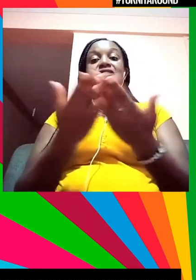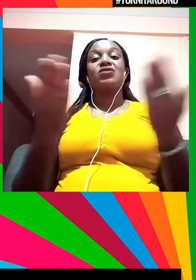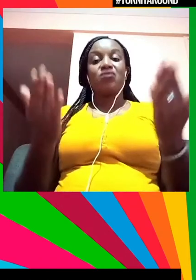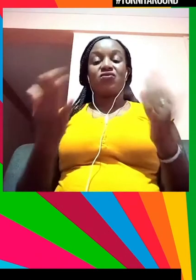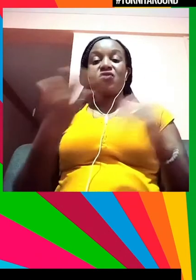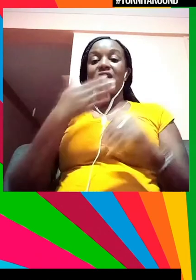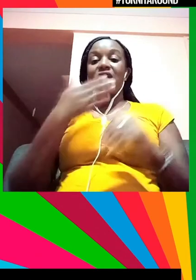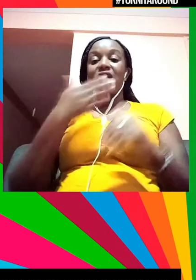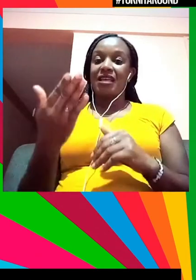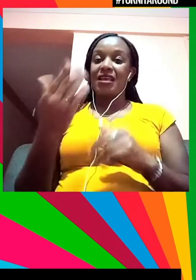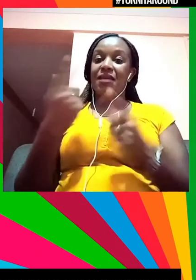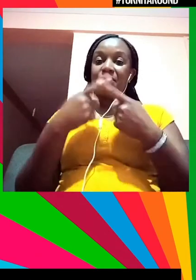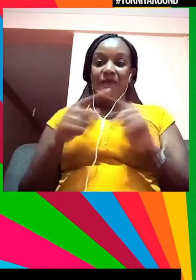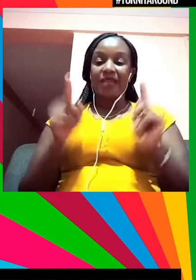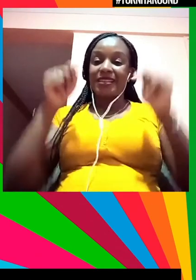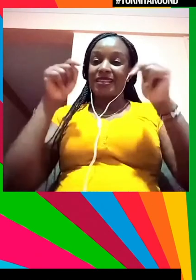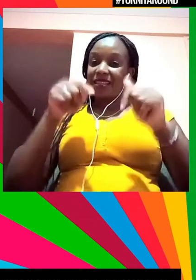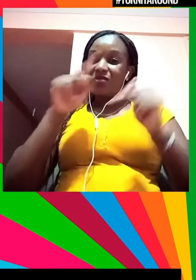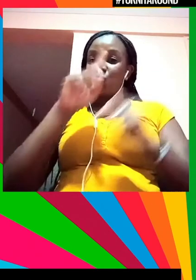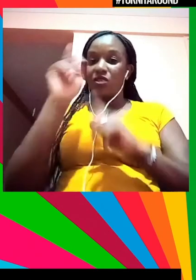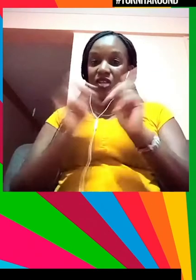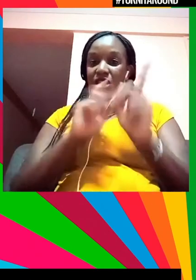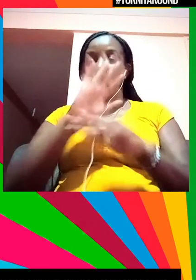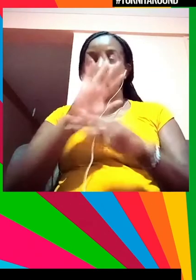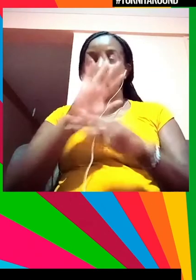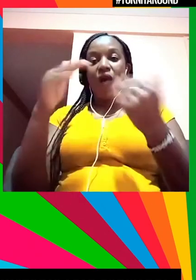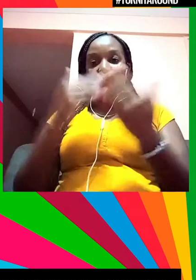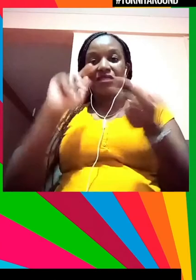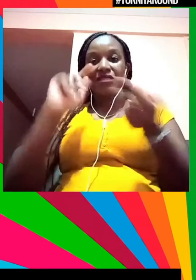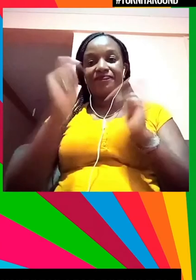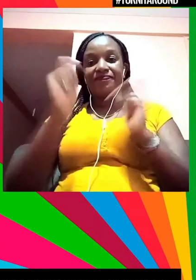desmutearos cuando queráis. Pero ahora mismo vamos a ir por turnos.